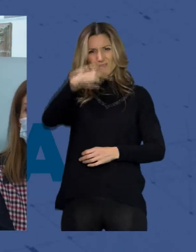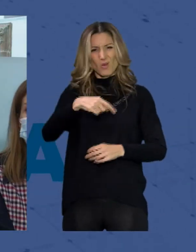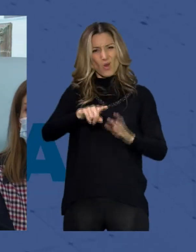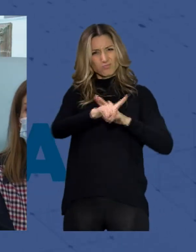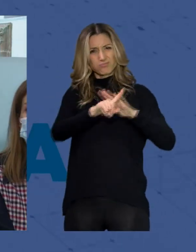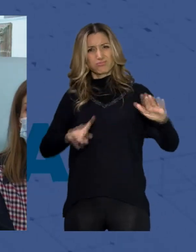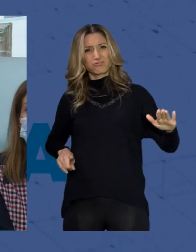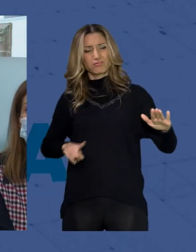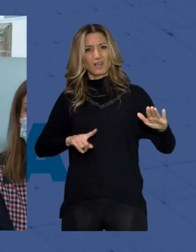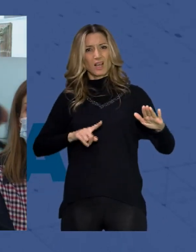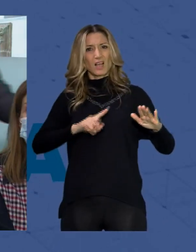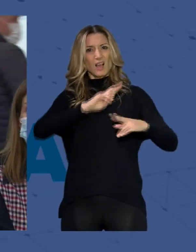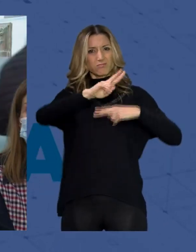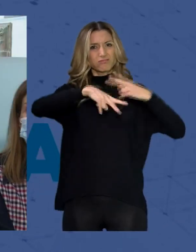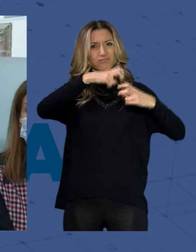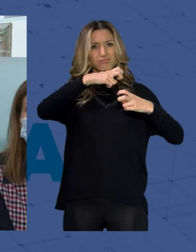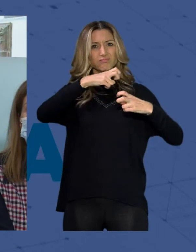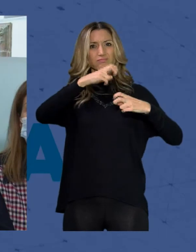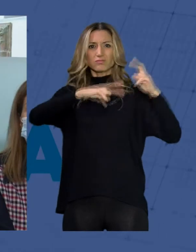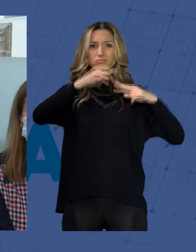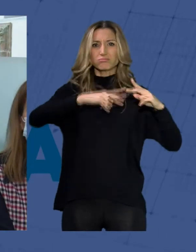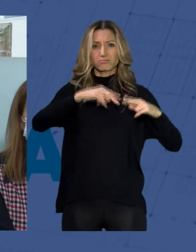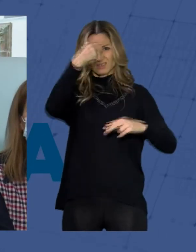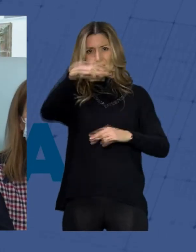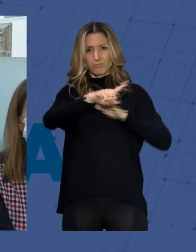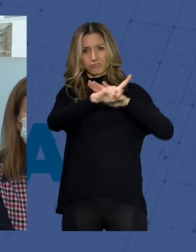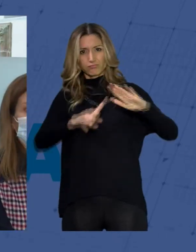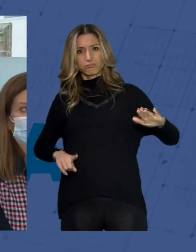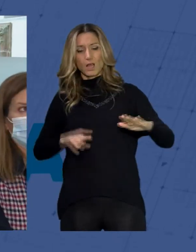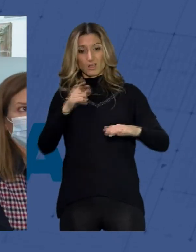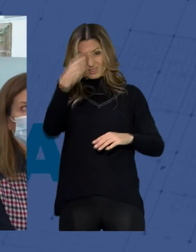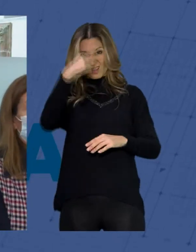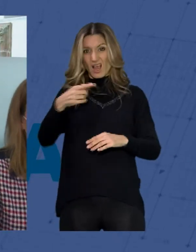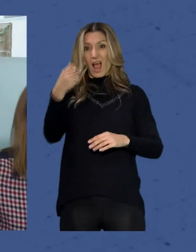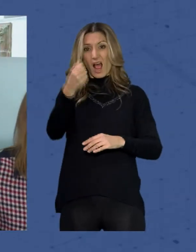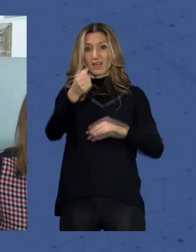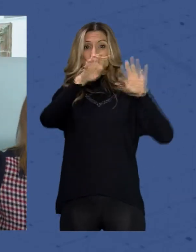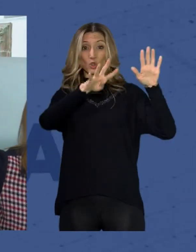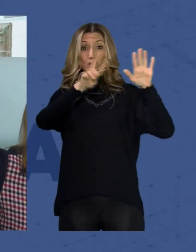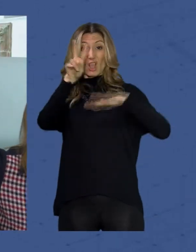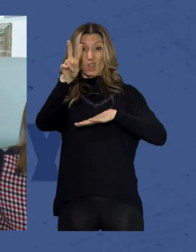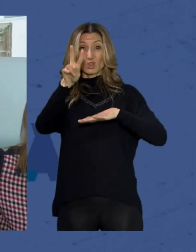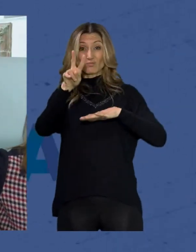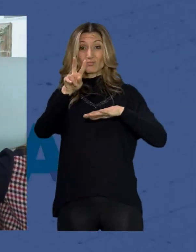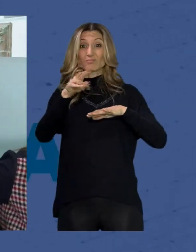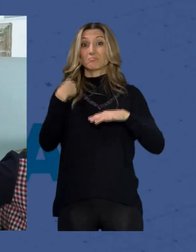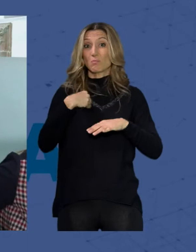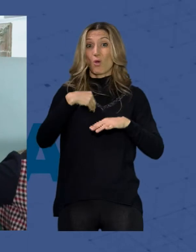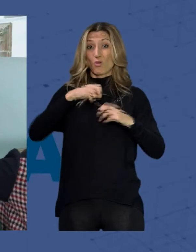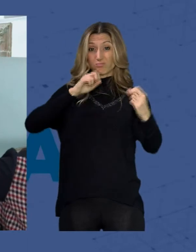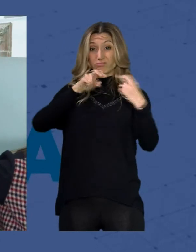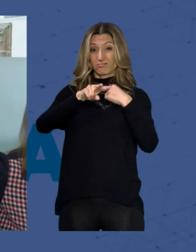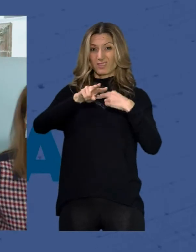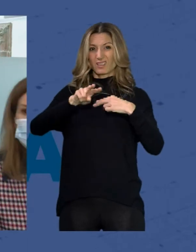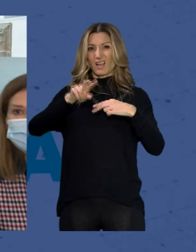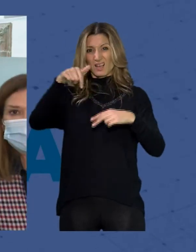las infraestructuras estratégicas como todo el mundo sabe la A92 fue conocida en Almería porque llegó diez